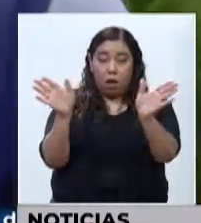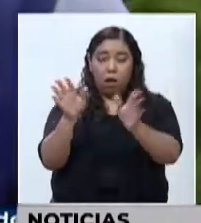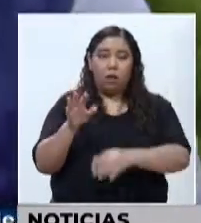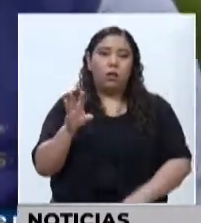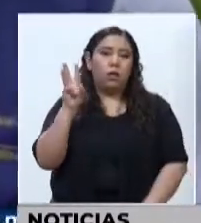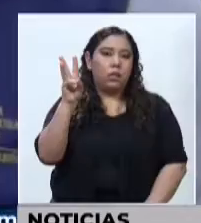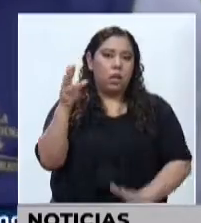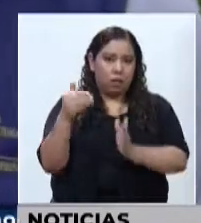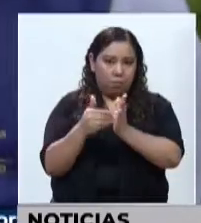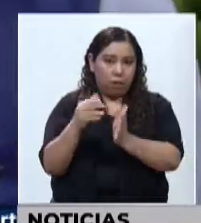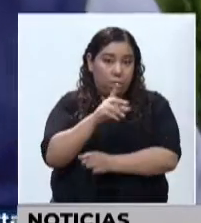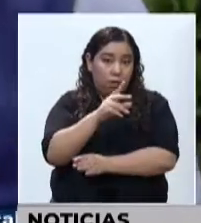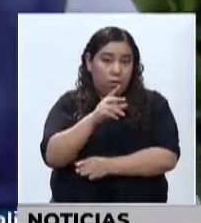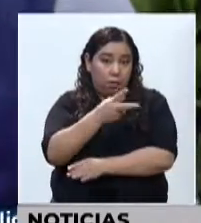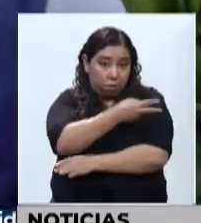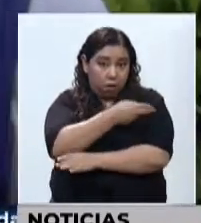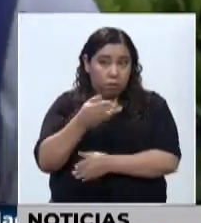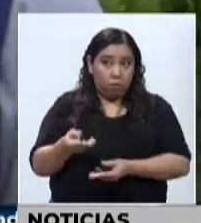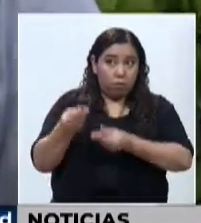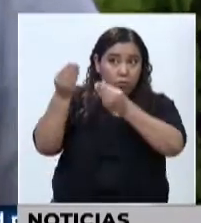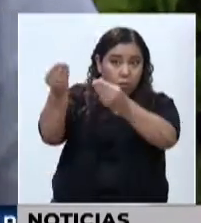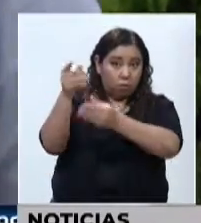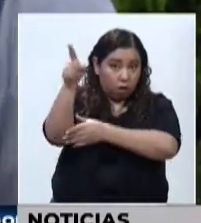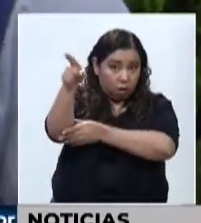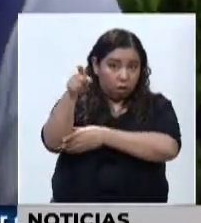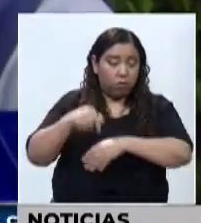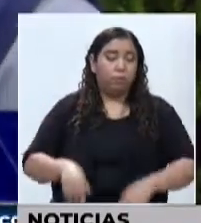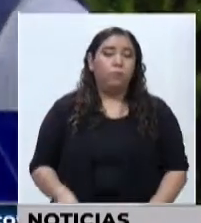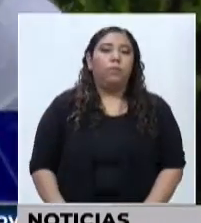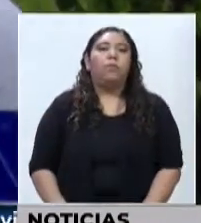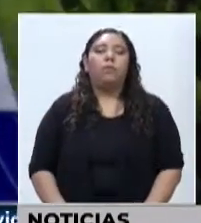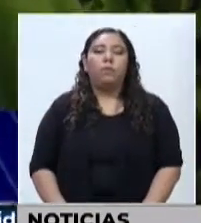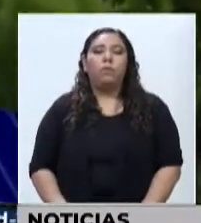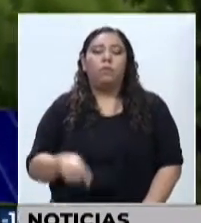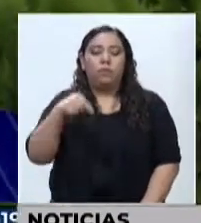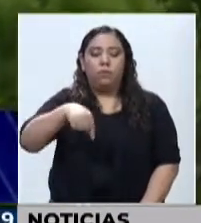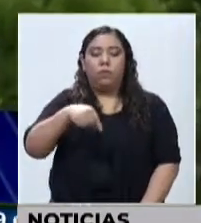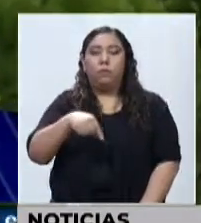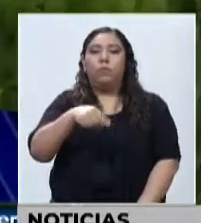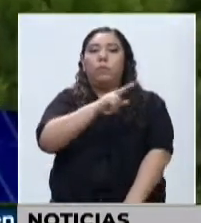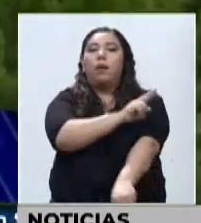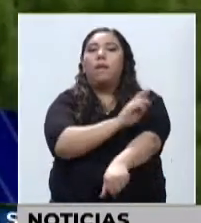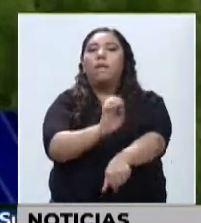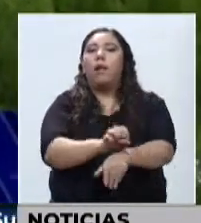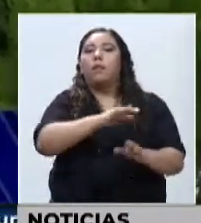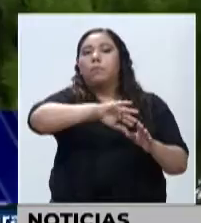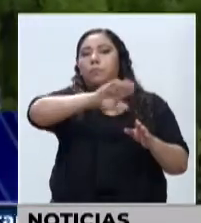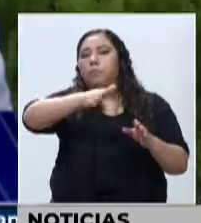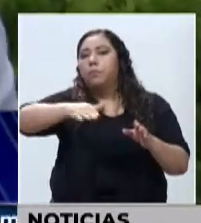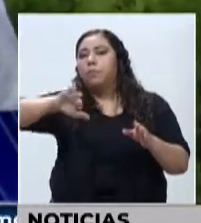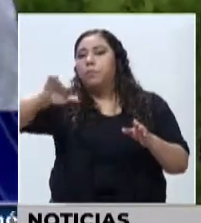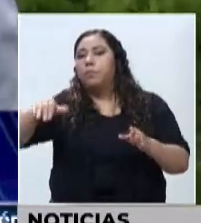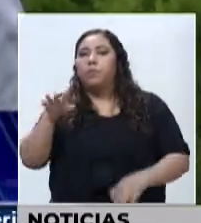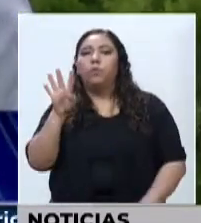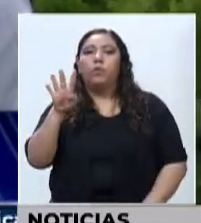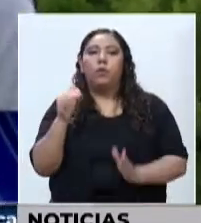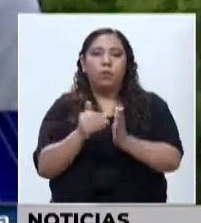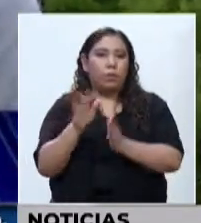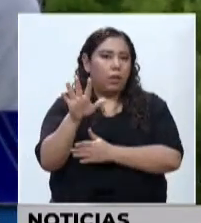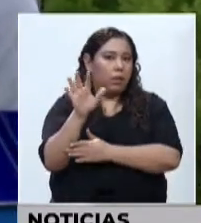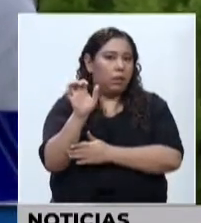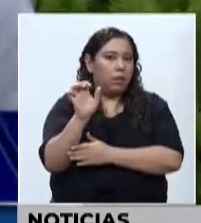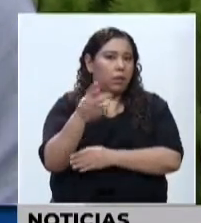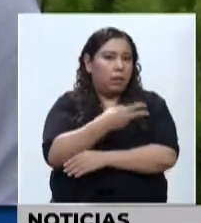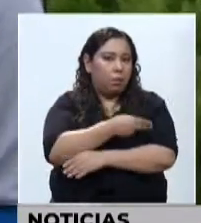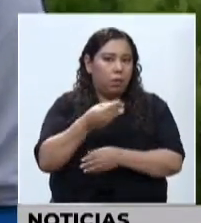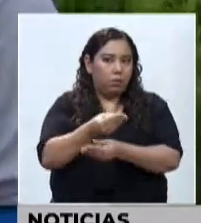6.000 vacunas que se destinaron para Islas de la Bahía. Y en esta zona de Valles y Montañas estamos hablando de más de 4.500 vacunas que se van a estar